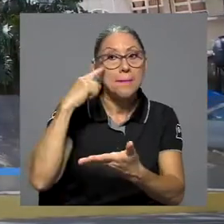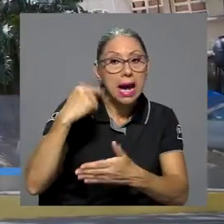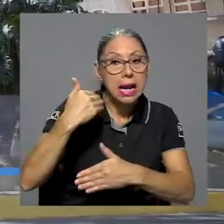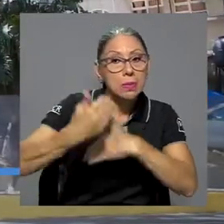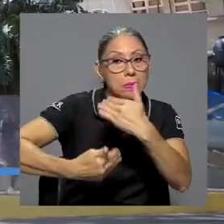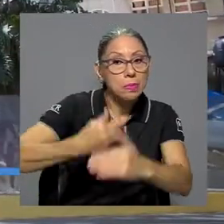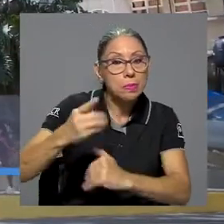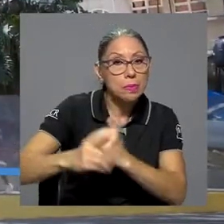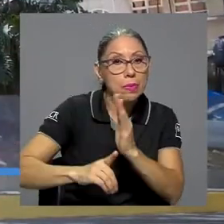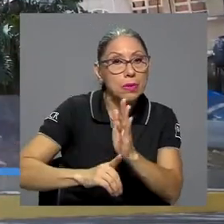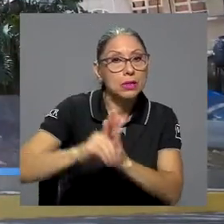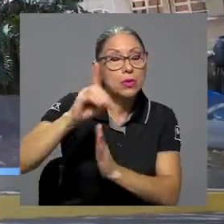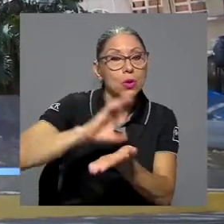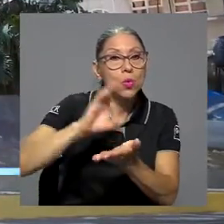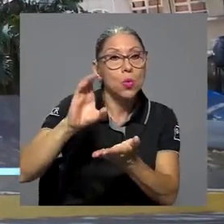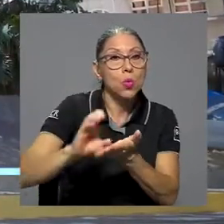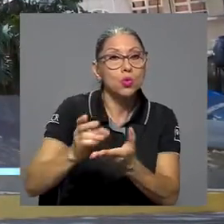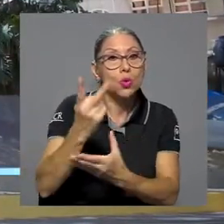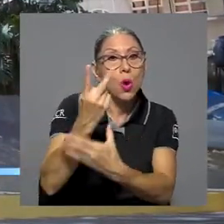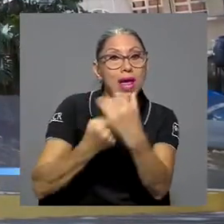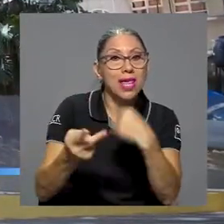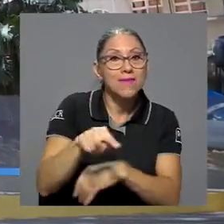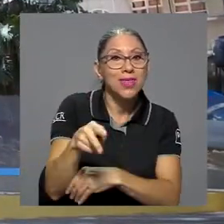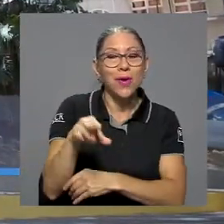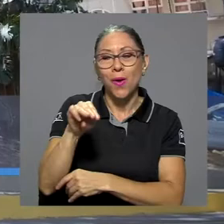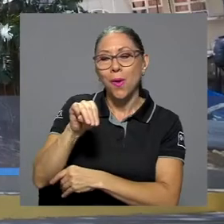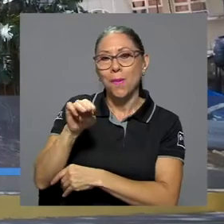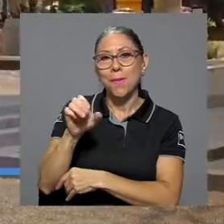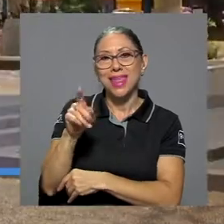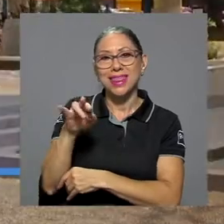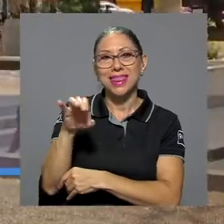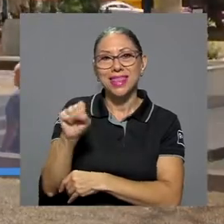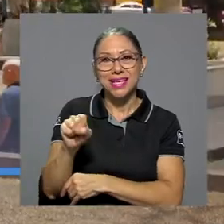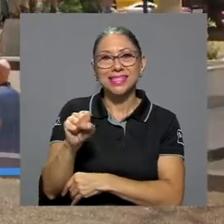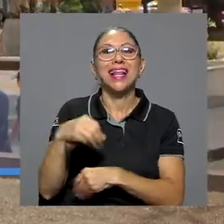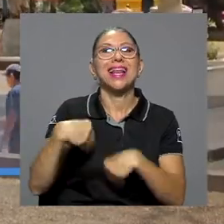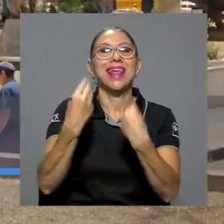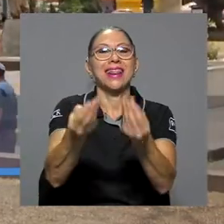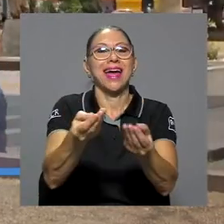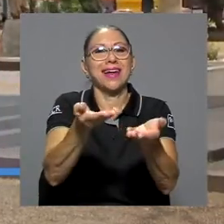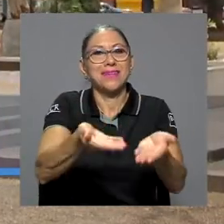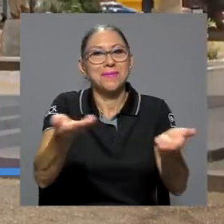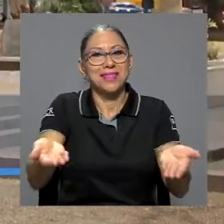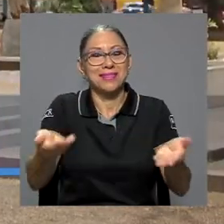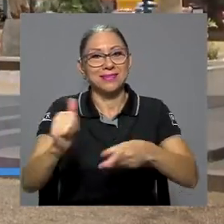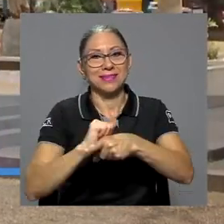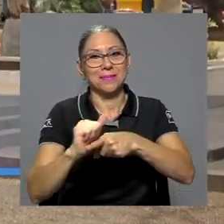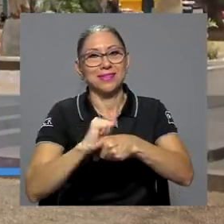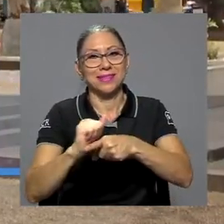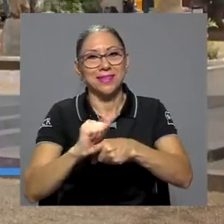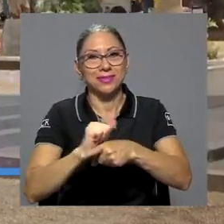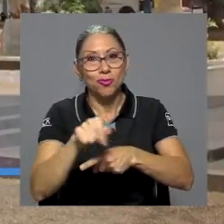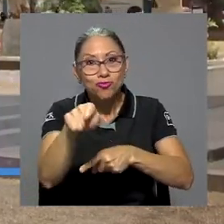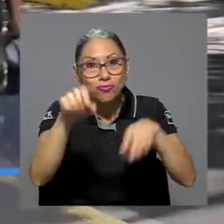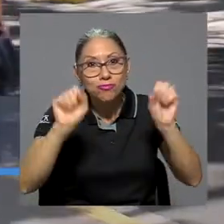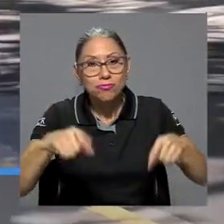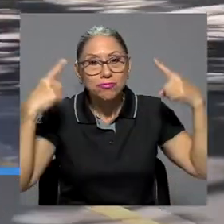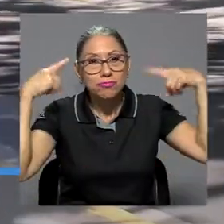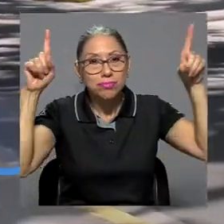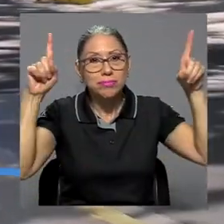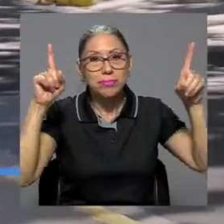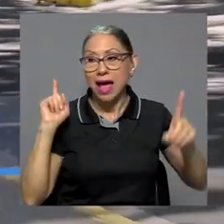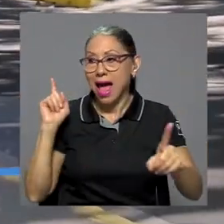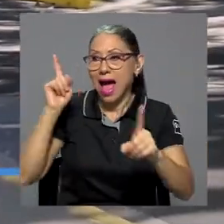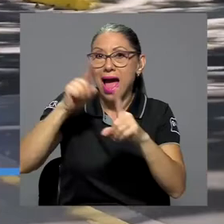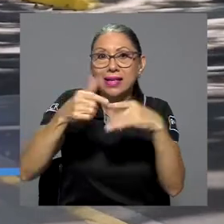desarrollar un curso híbrido, en Metix puede adquirir las herramientas y la capacitación para lograrlo. Hasta el